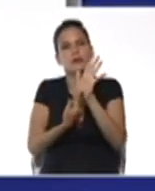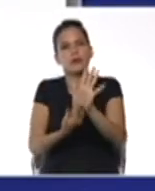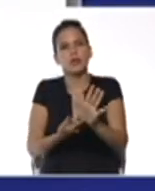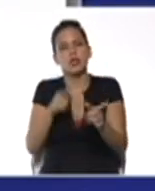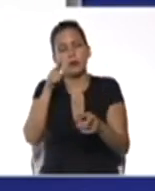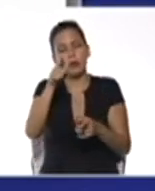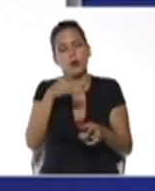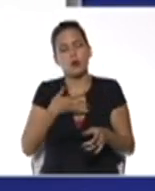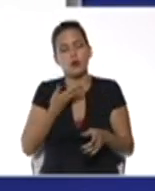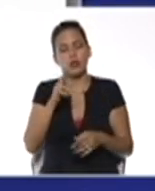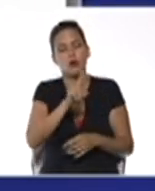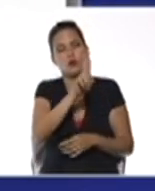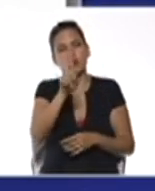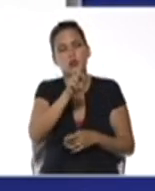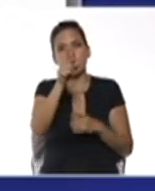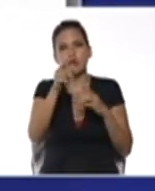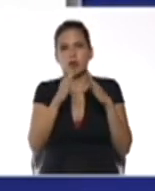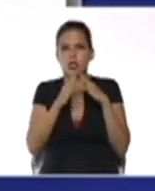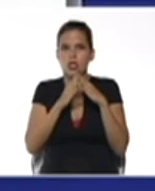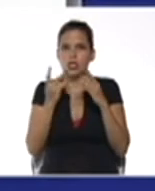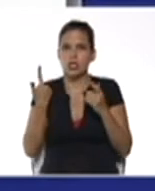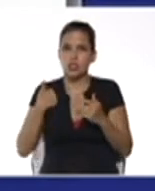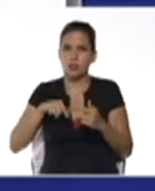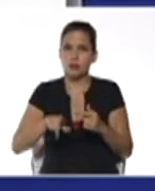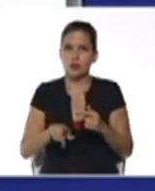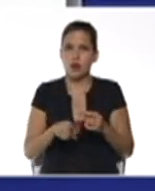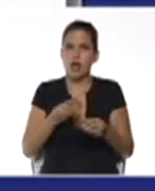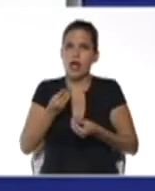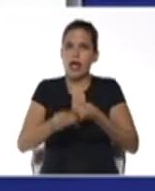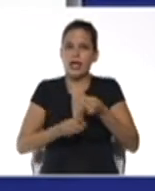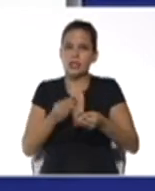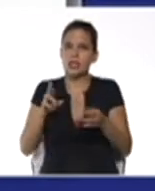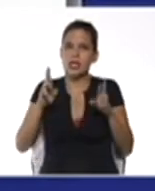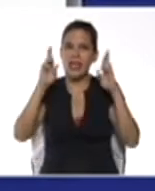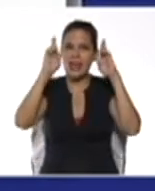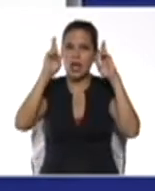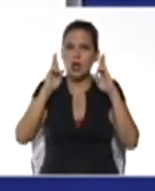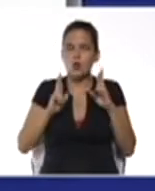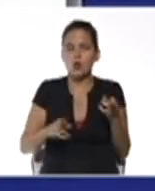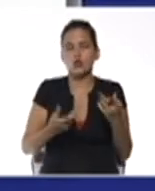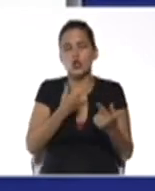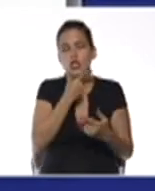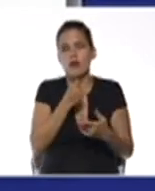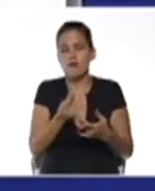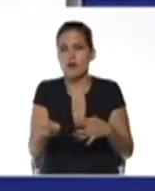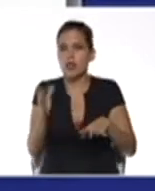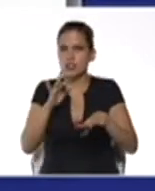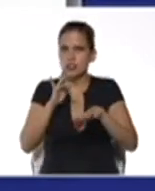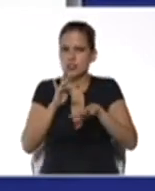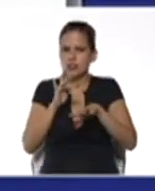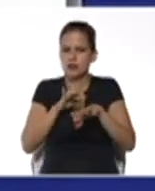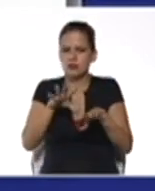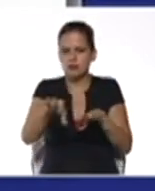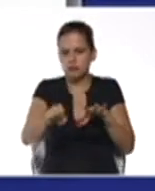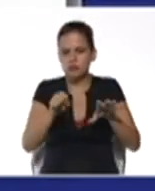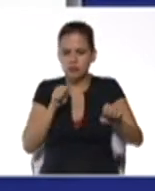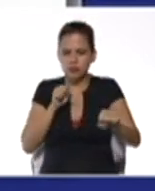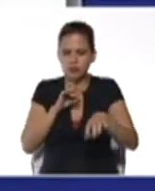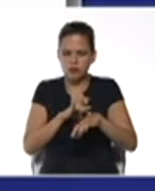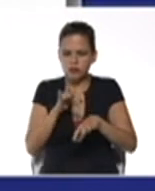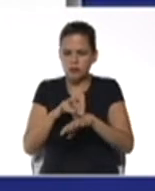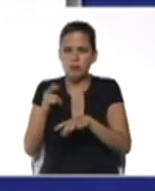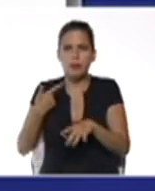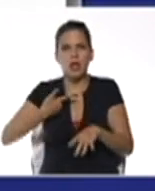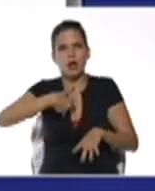ustedes aplicar en sus hogares tenemos entonces elaborar recursos de fácil manipulación para nuestros estudiantes para nuestros